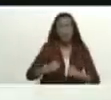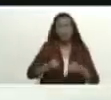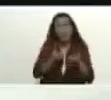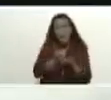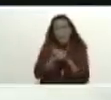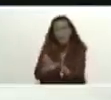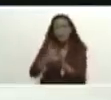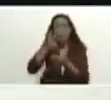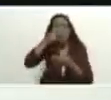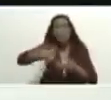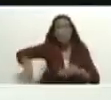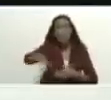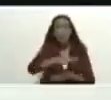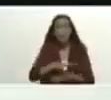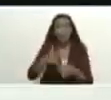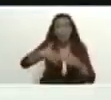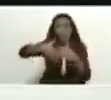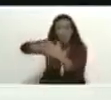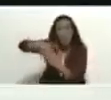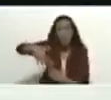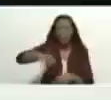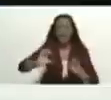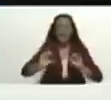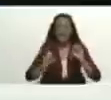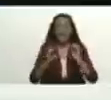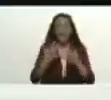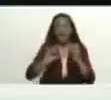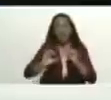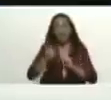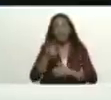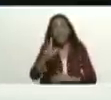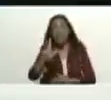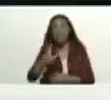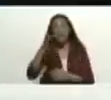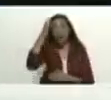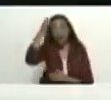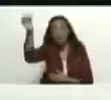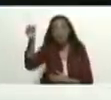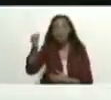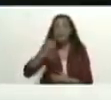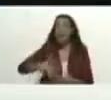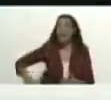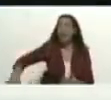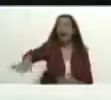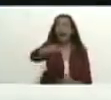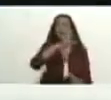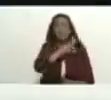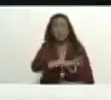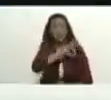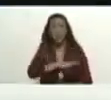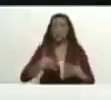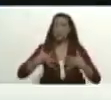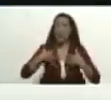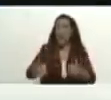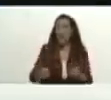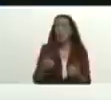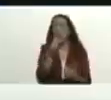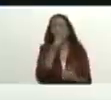Sudamérica creamos 13 consejos de ministros en las áreas social salud